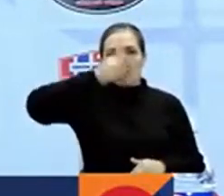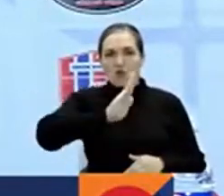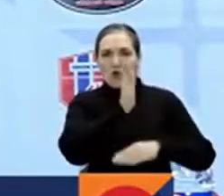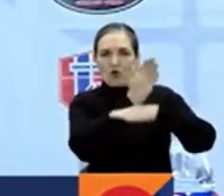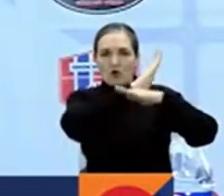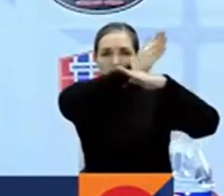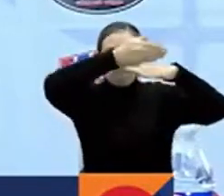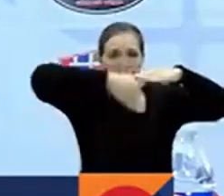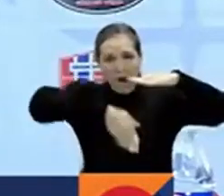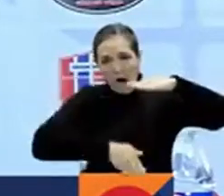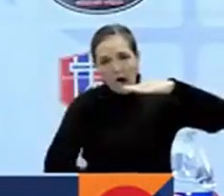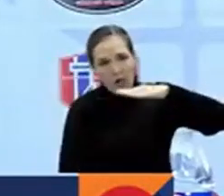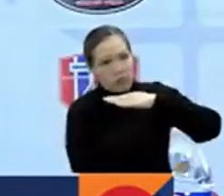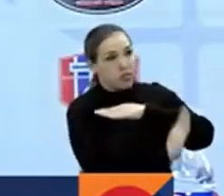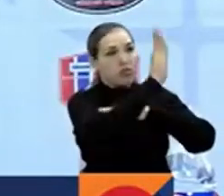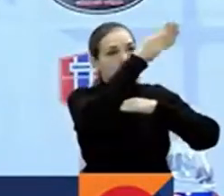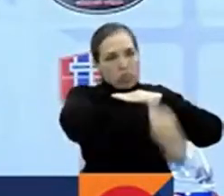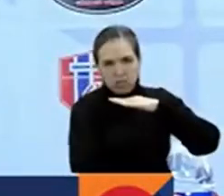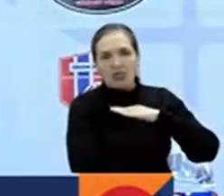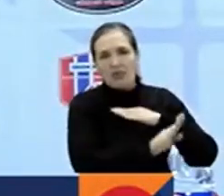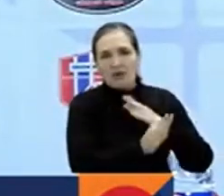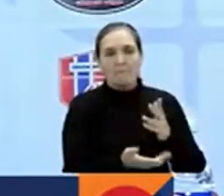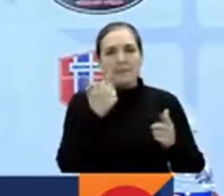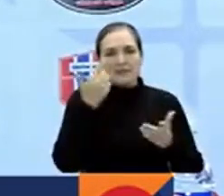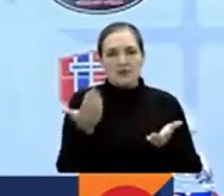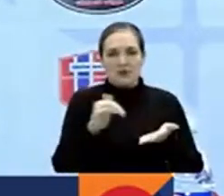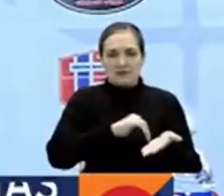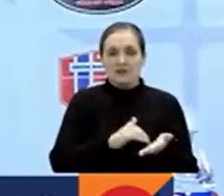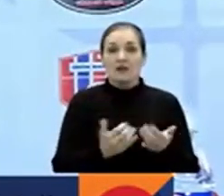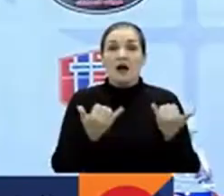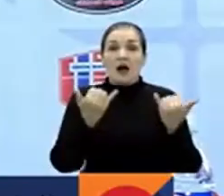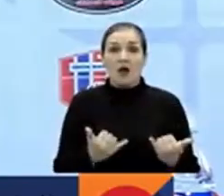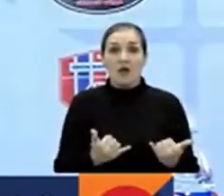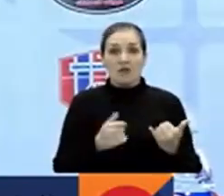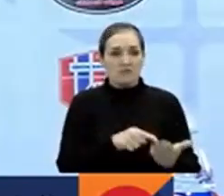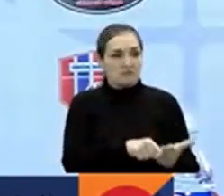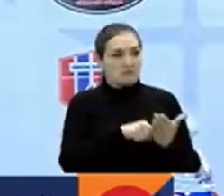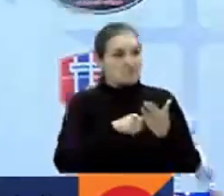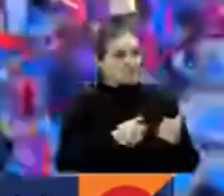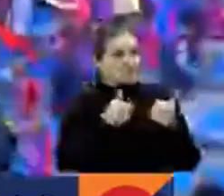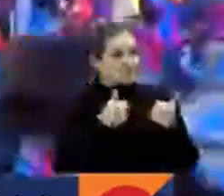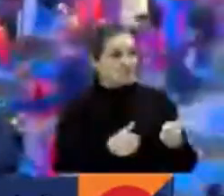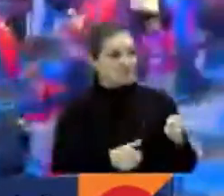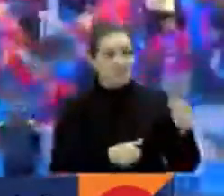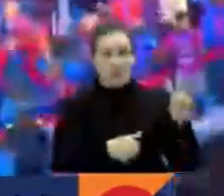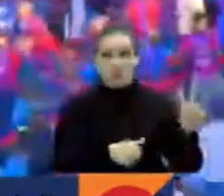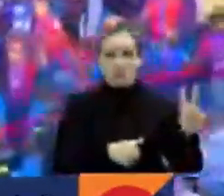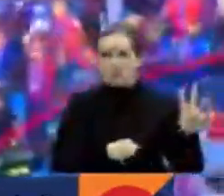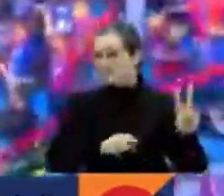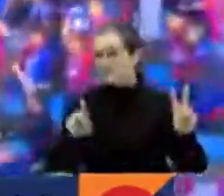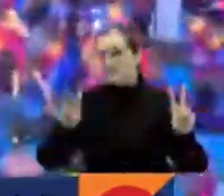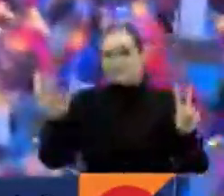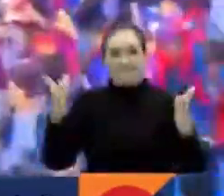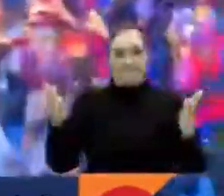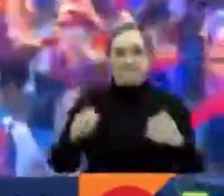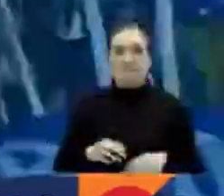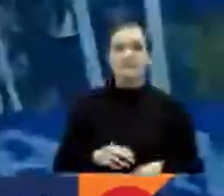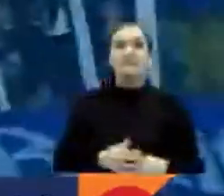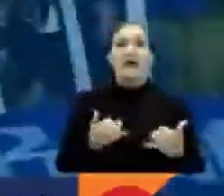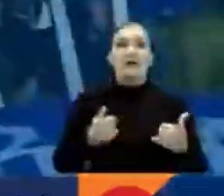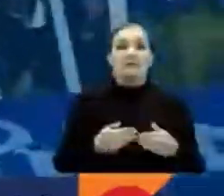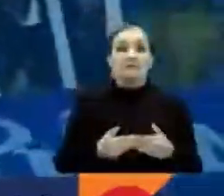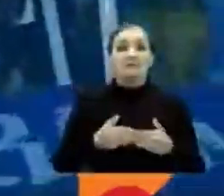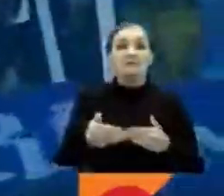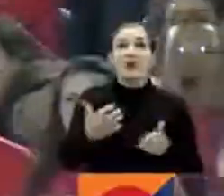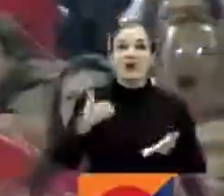entregaron todo y llegaba un punto que nos fueron mostrando que teníamos que hacer cambios. Ahora viene el segundo tiempo del todos contra todos,